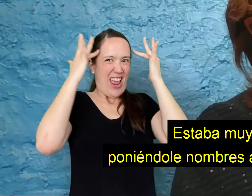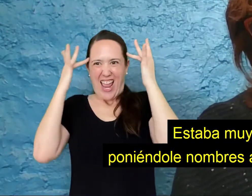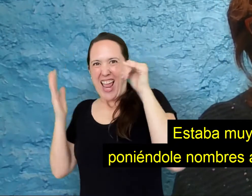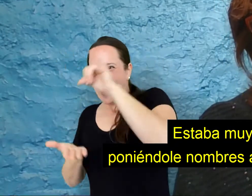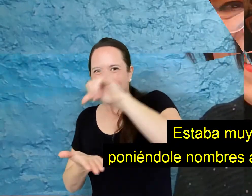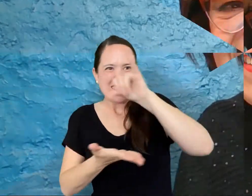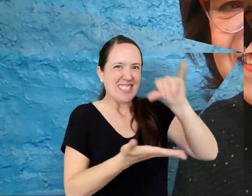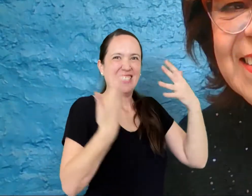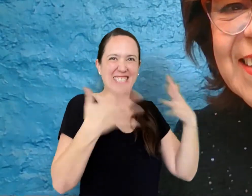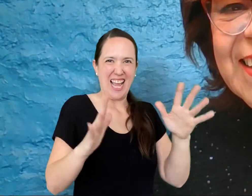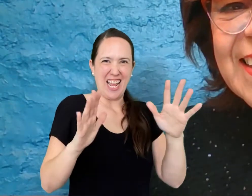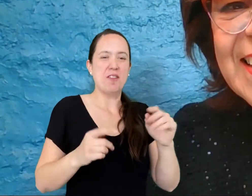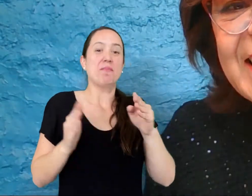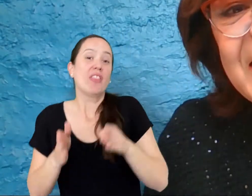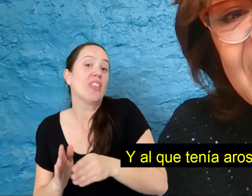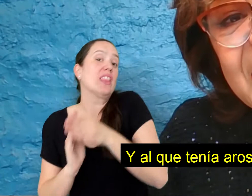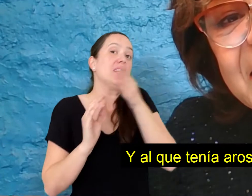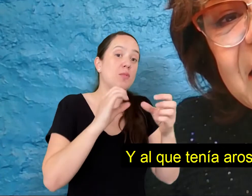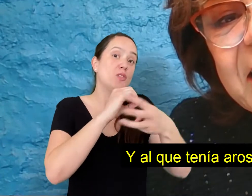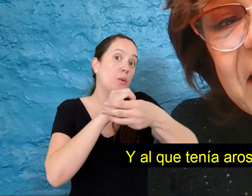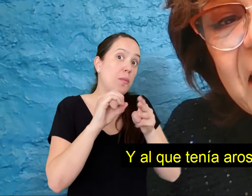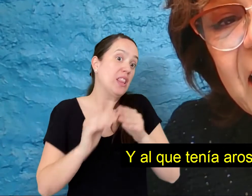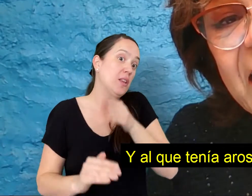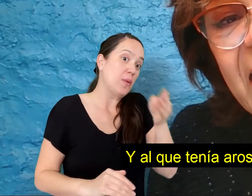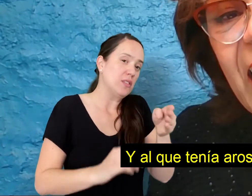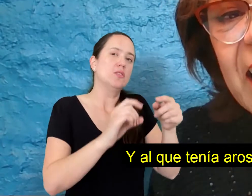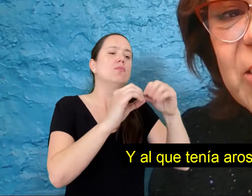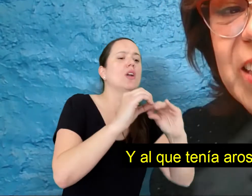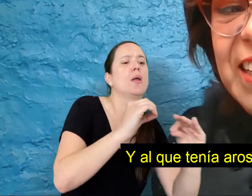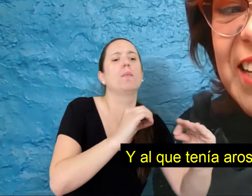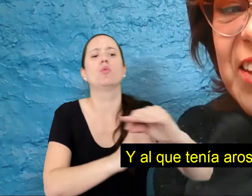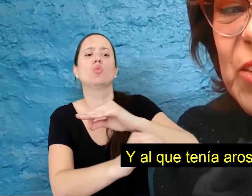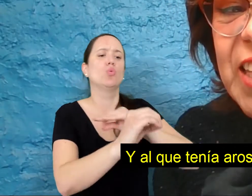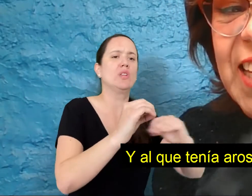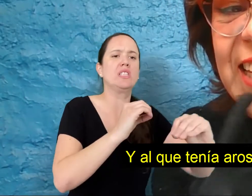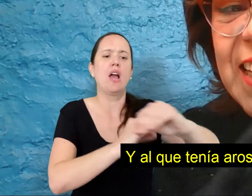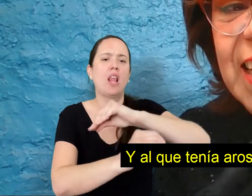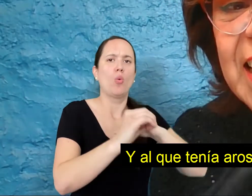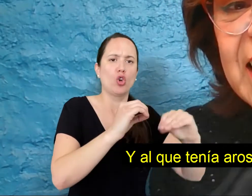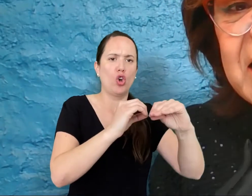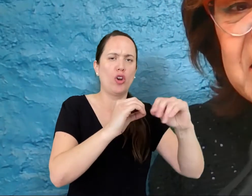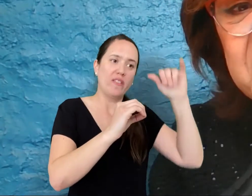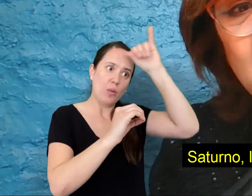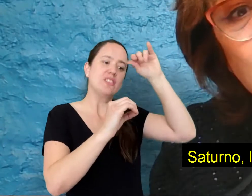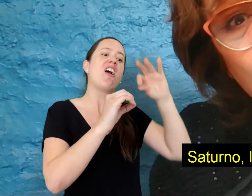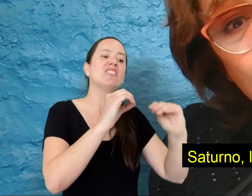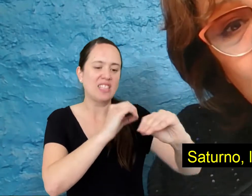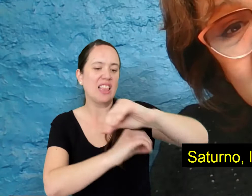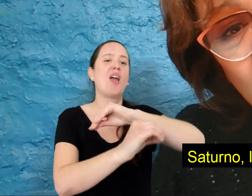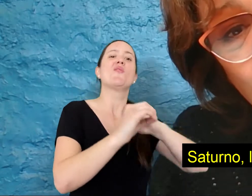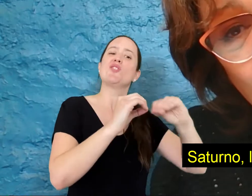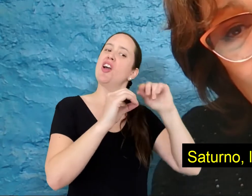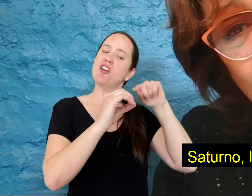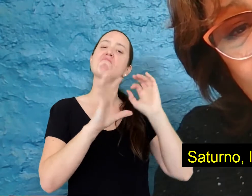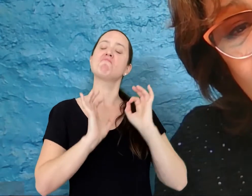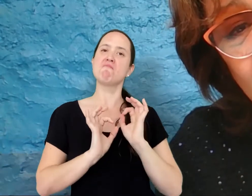uno de ellos. Y al que tenía aros alrededor de él, Satún no